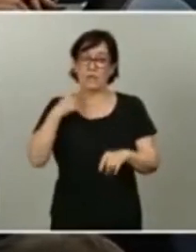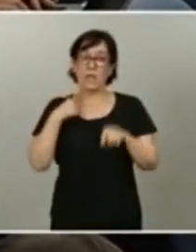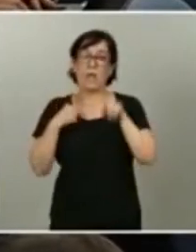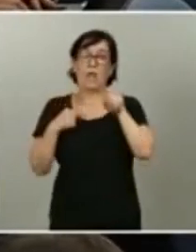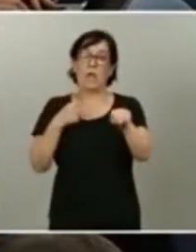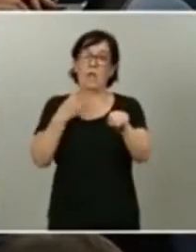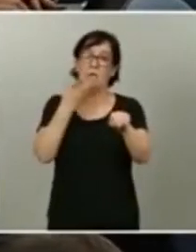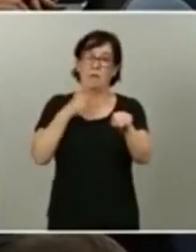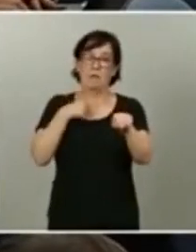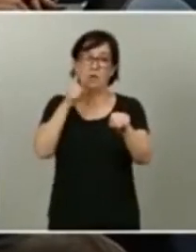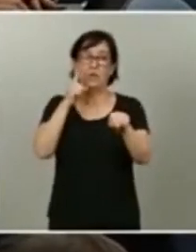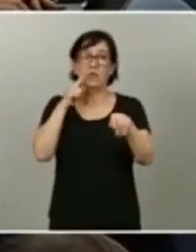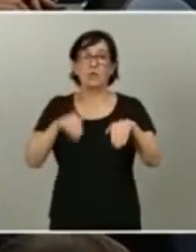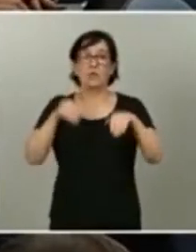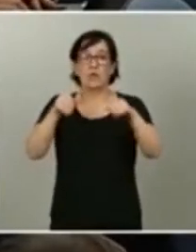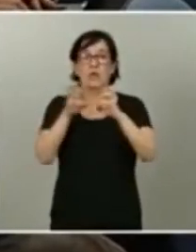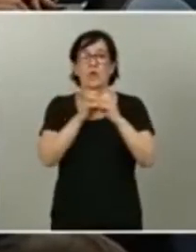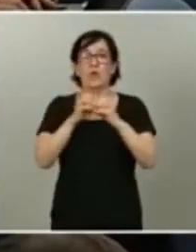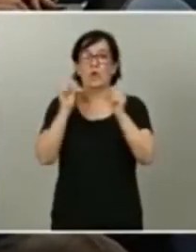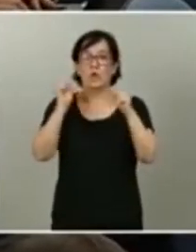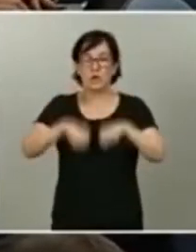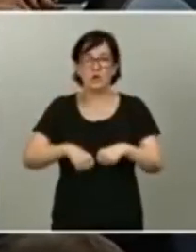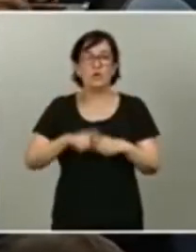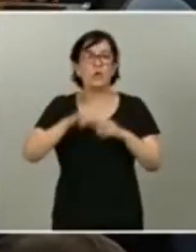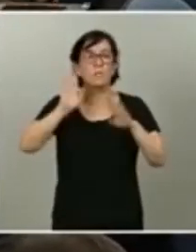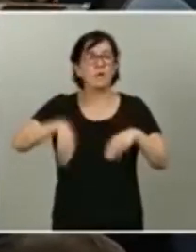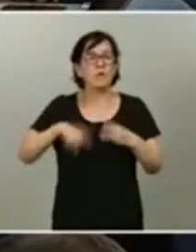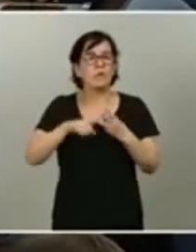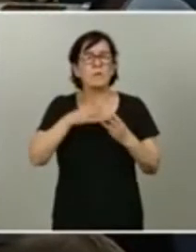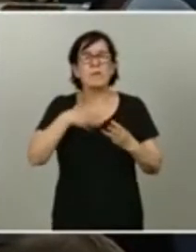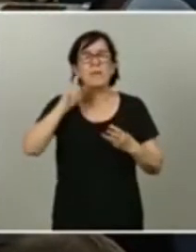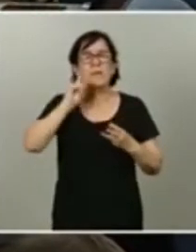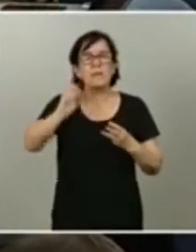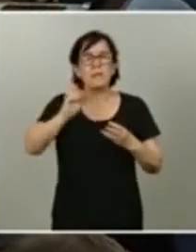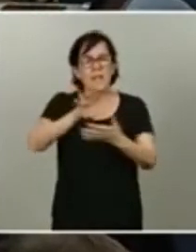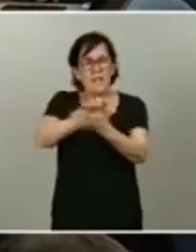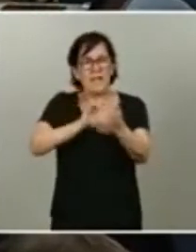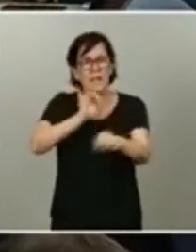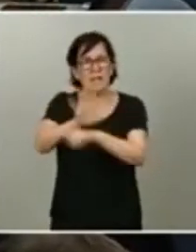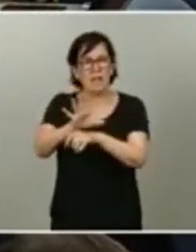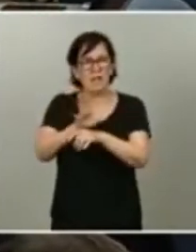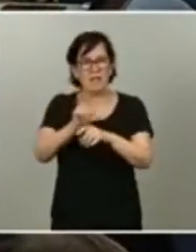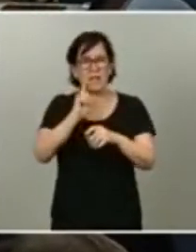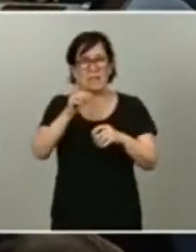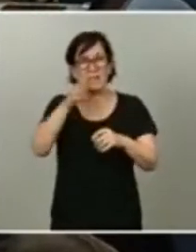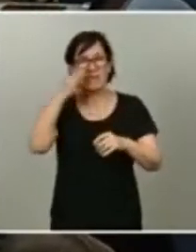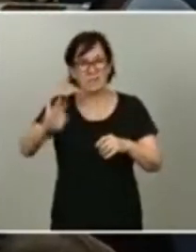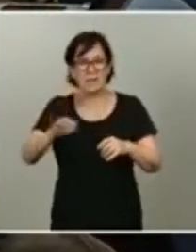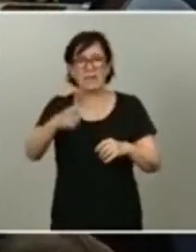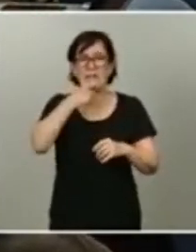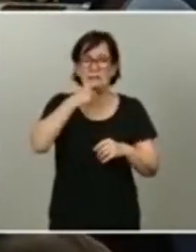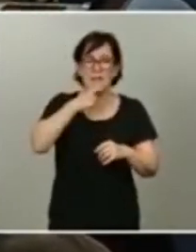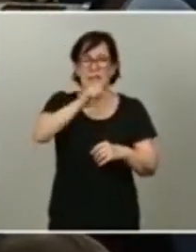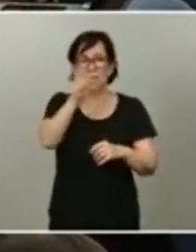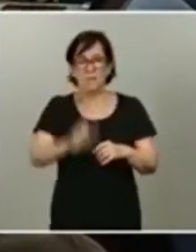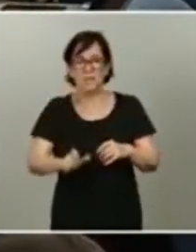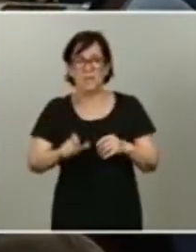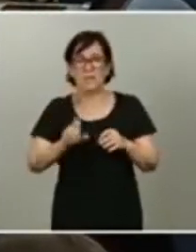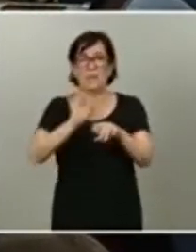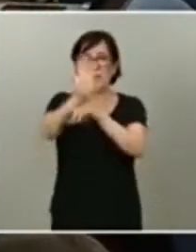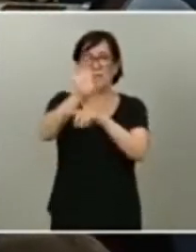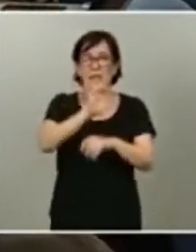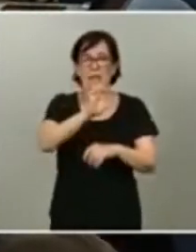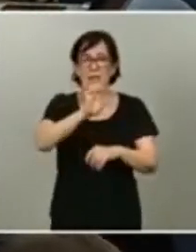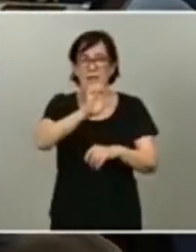de ellos se presente como de consenso. Y, por último, le quería preguntar sobre la carta que ha mandado con sus homólogos de Francia, Reino Unido, Italia, a Estados Unidos, donde se vienen a